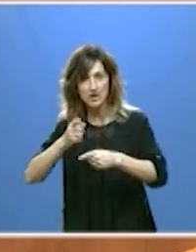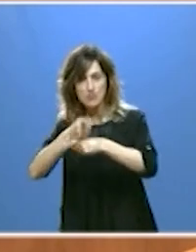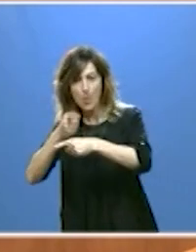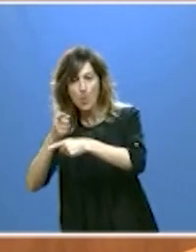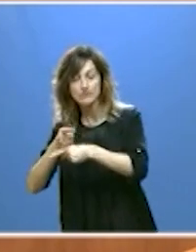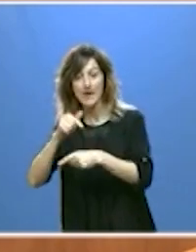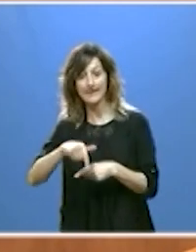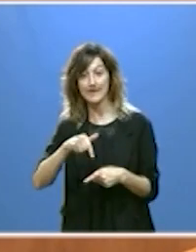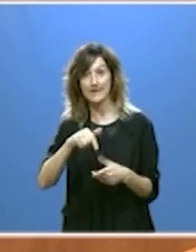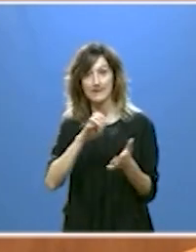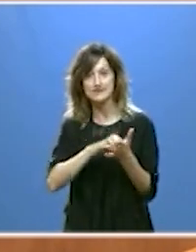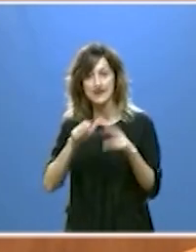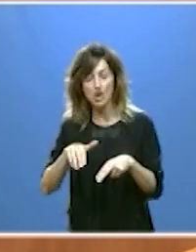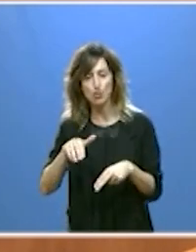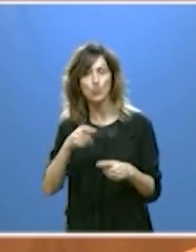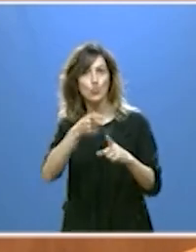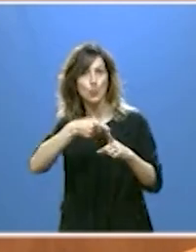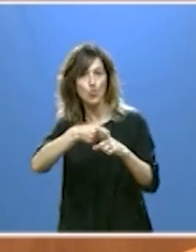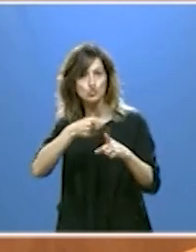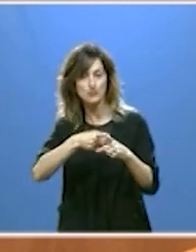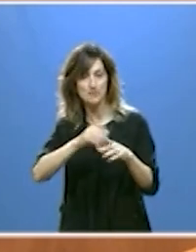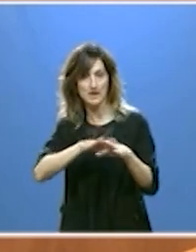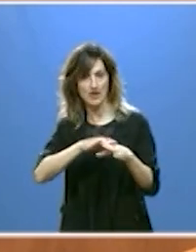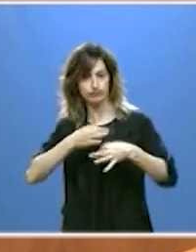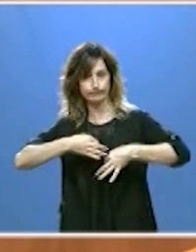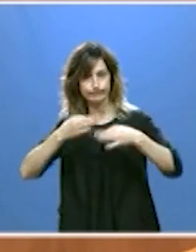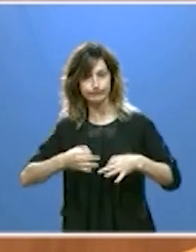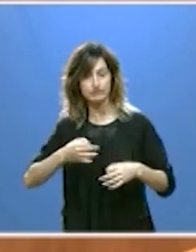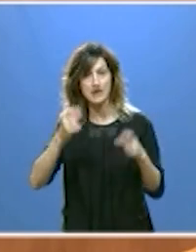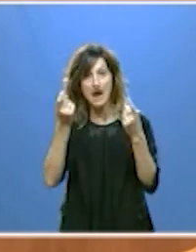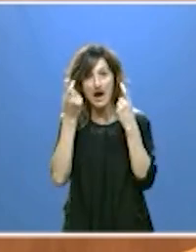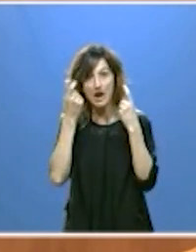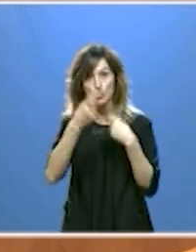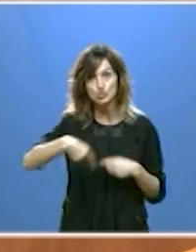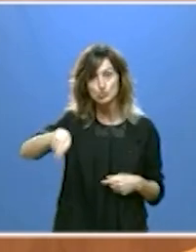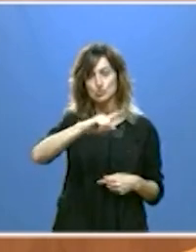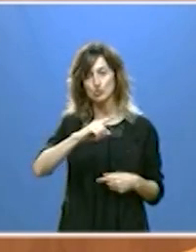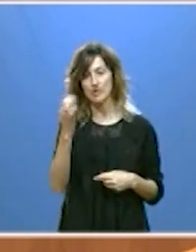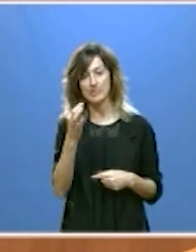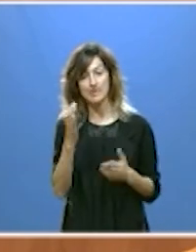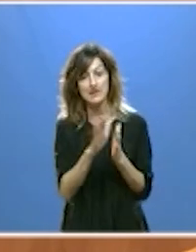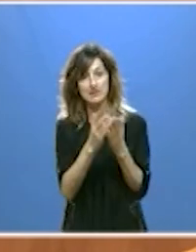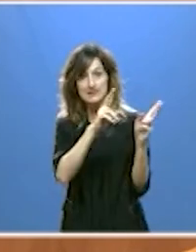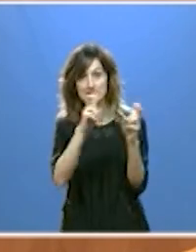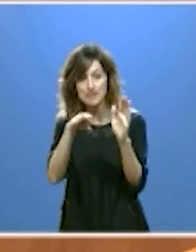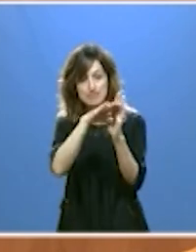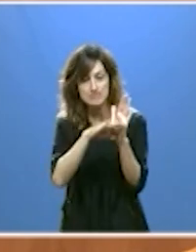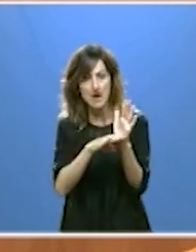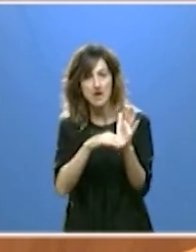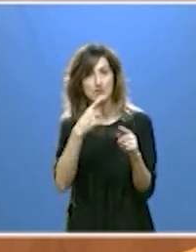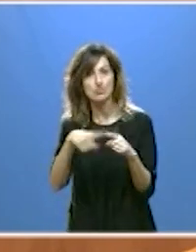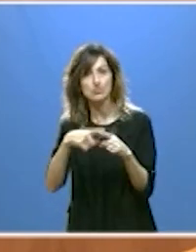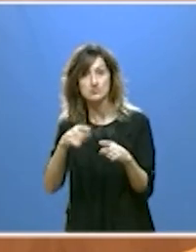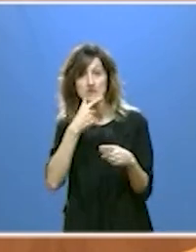en Castilla y León lo usamos para garantizar que nuestros alumnos tengan en su temario cosas tan